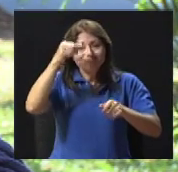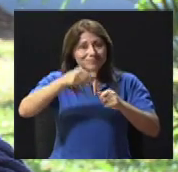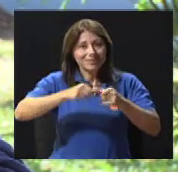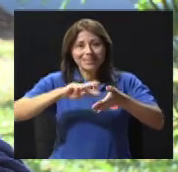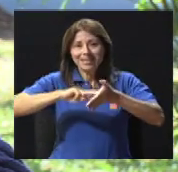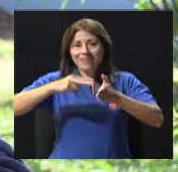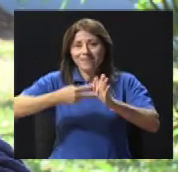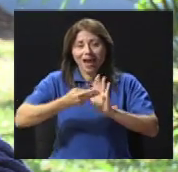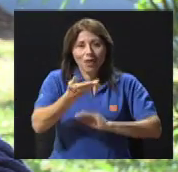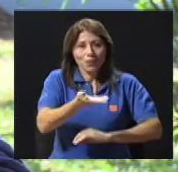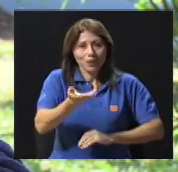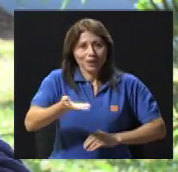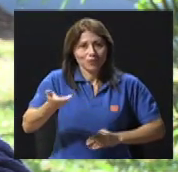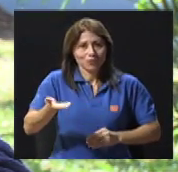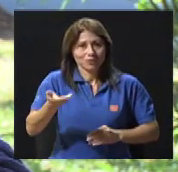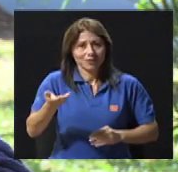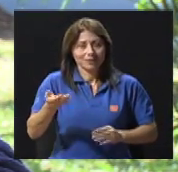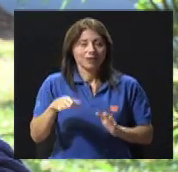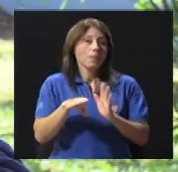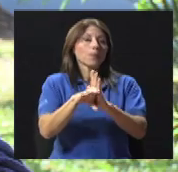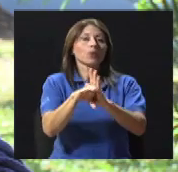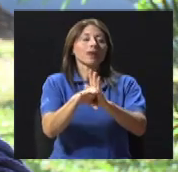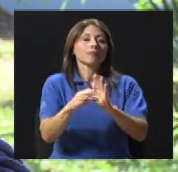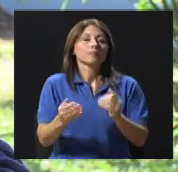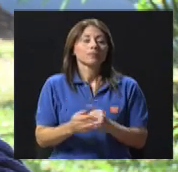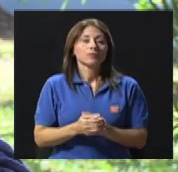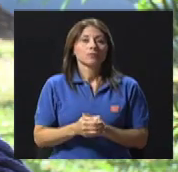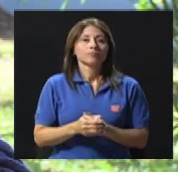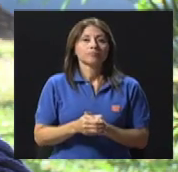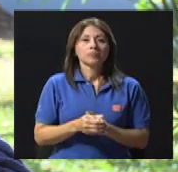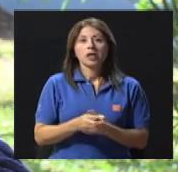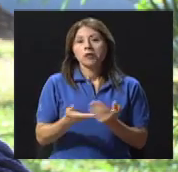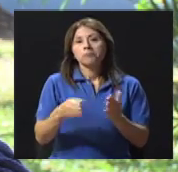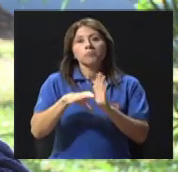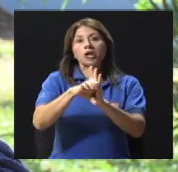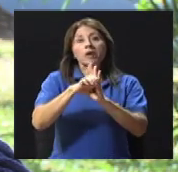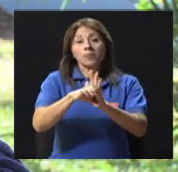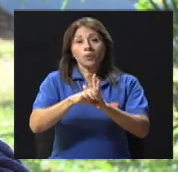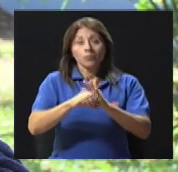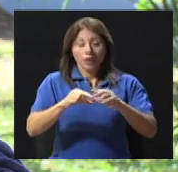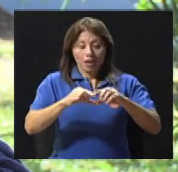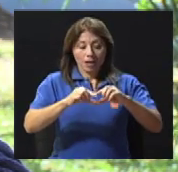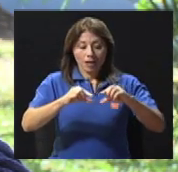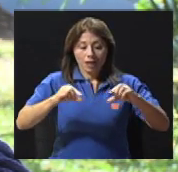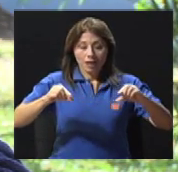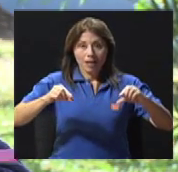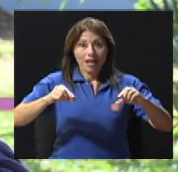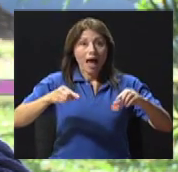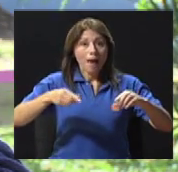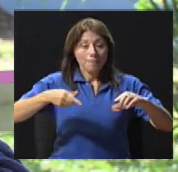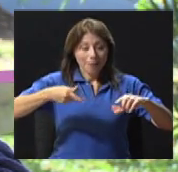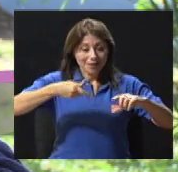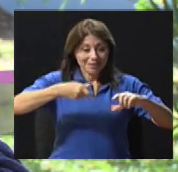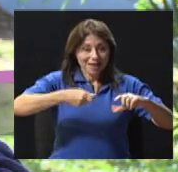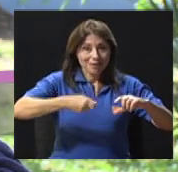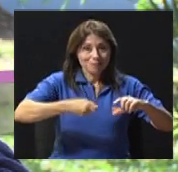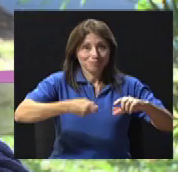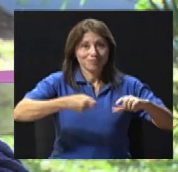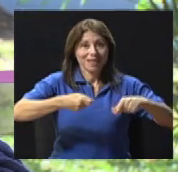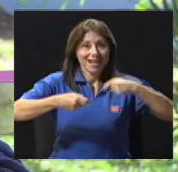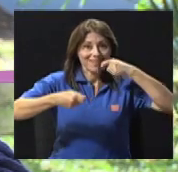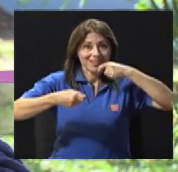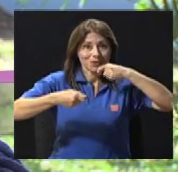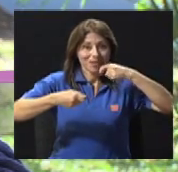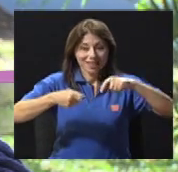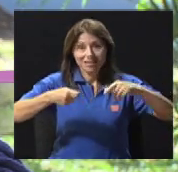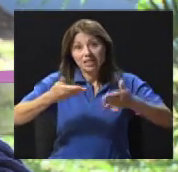ser que la pasta de dientes, que es para darse los dientes, la utilice para otra cosa.